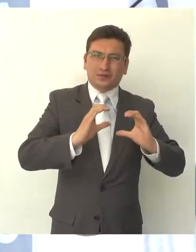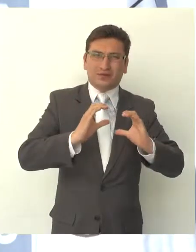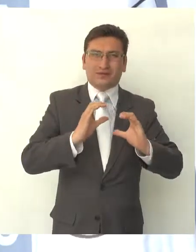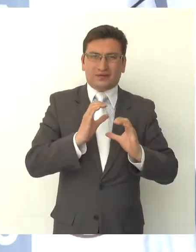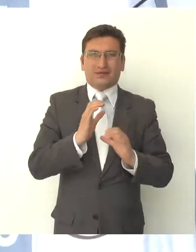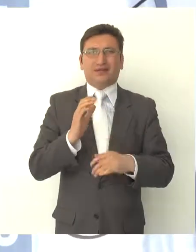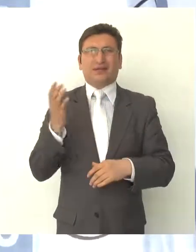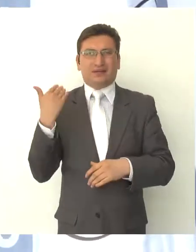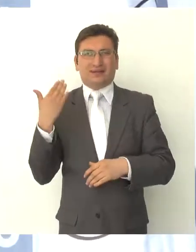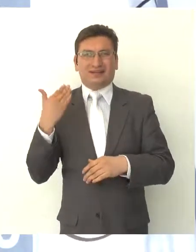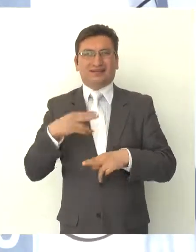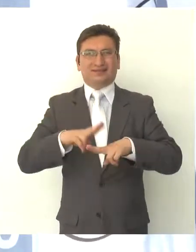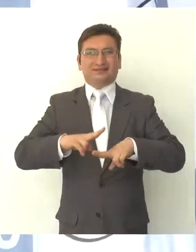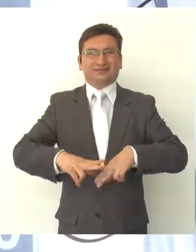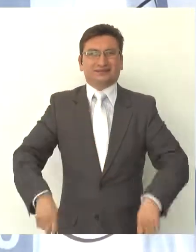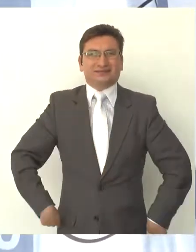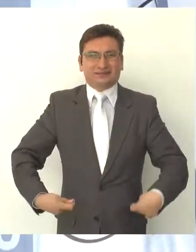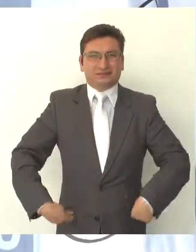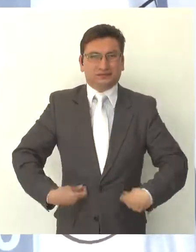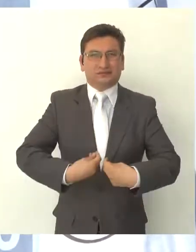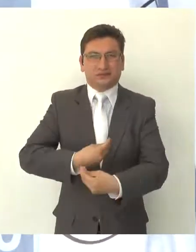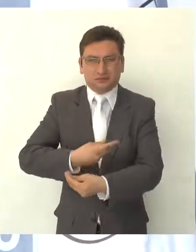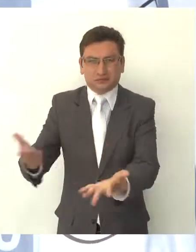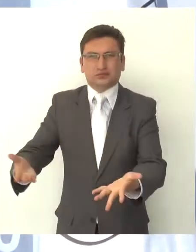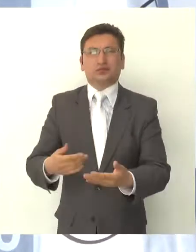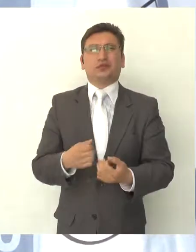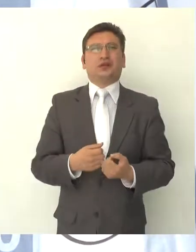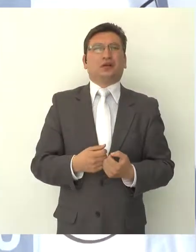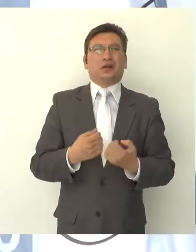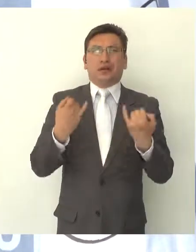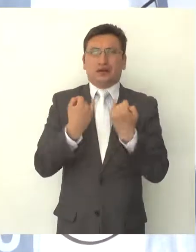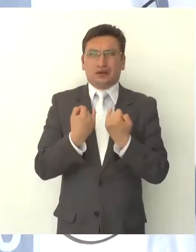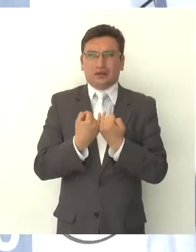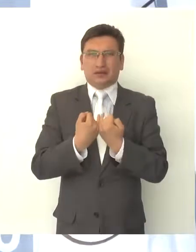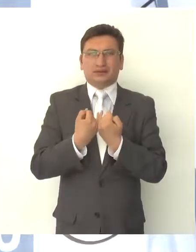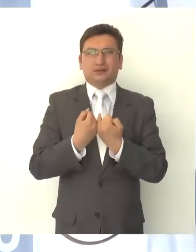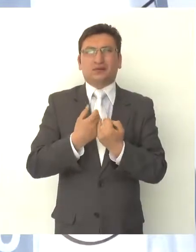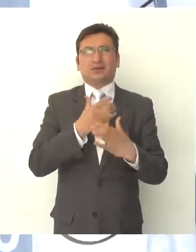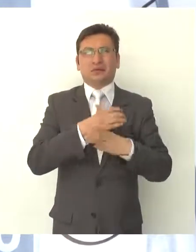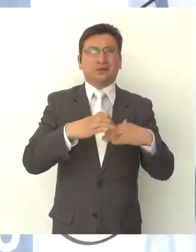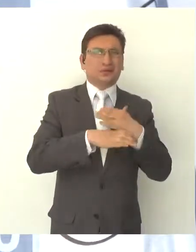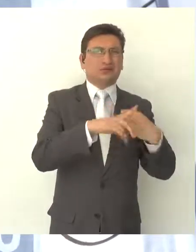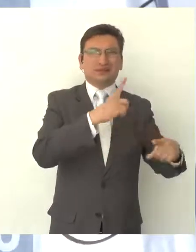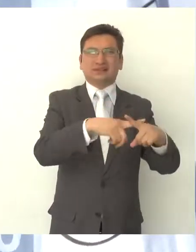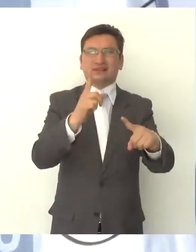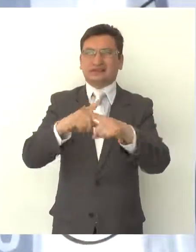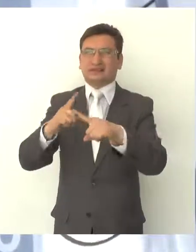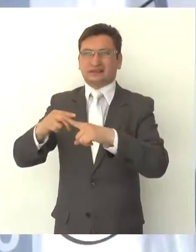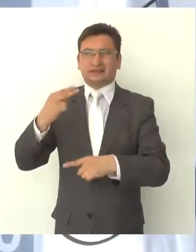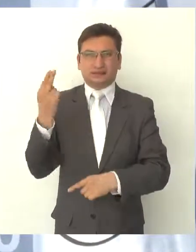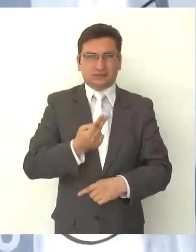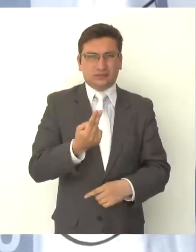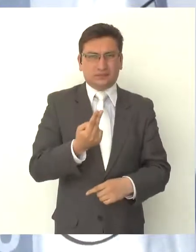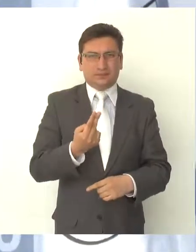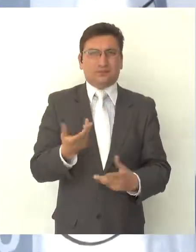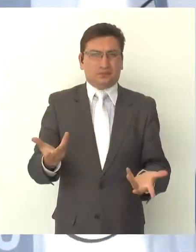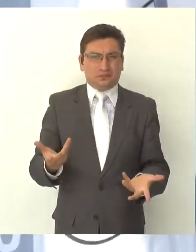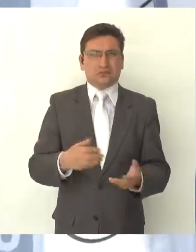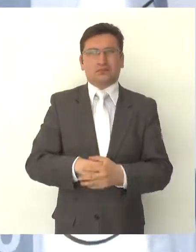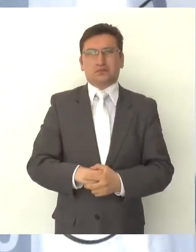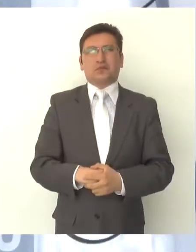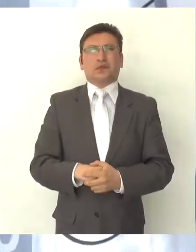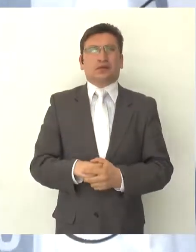especiales, como acabamos aquí de entregar una silla de ruedas, como trajimos también otras cosas que son